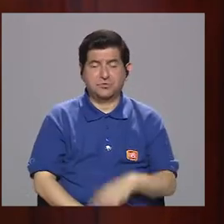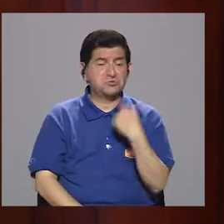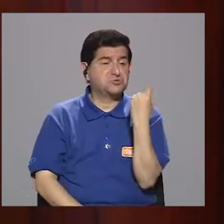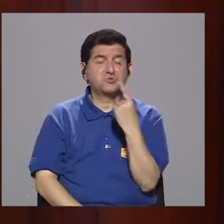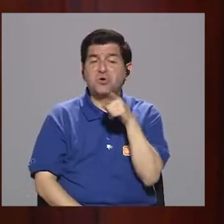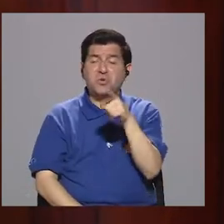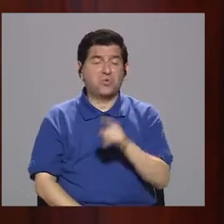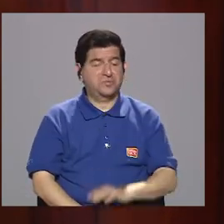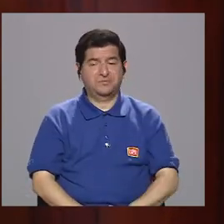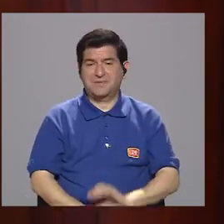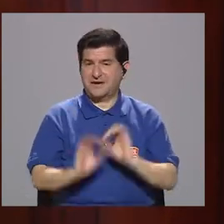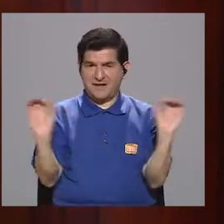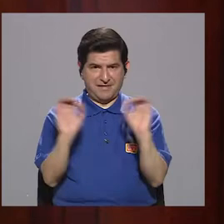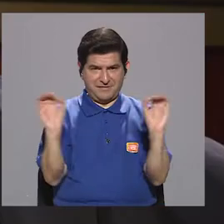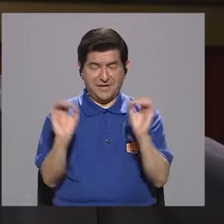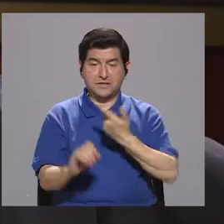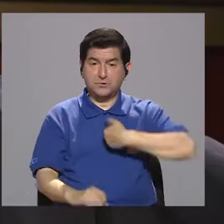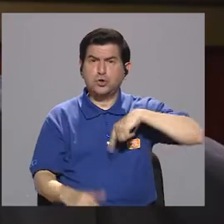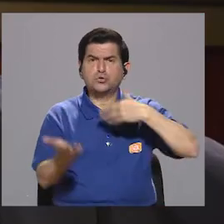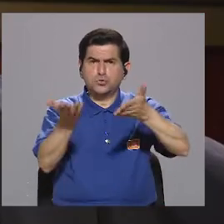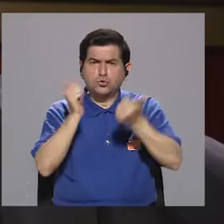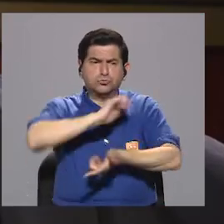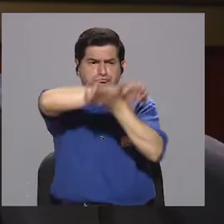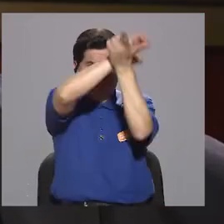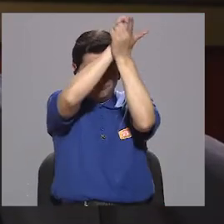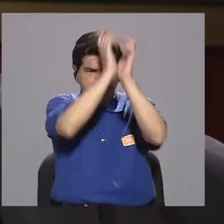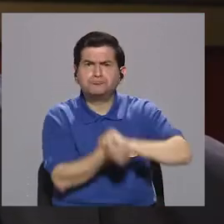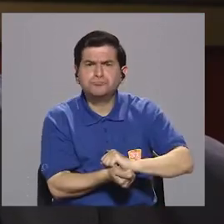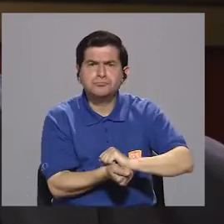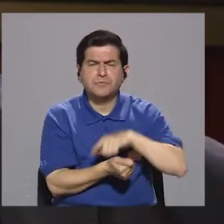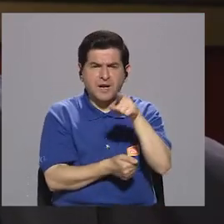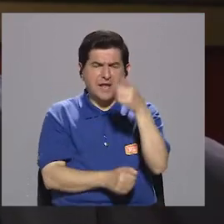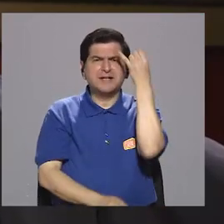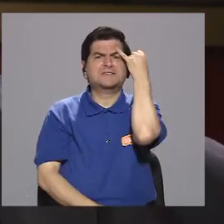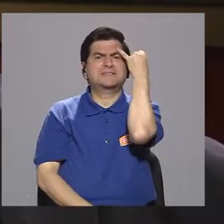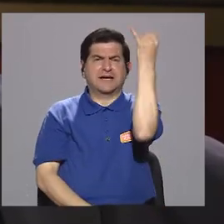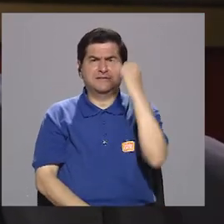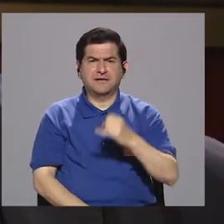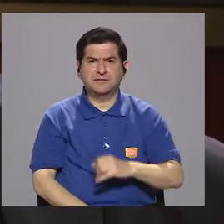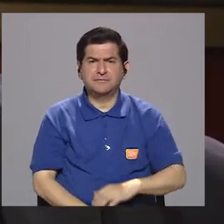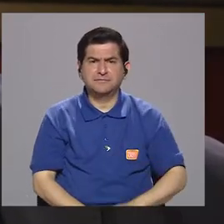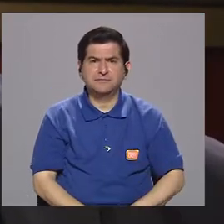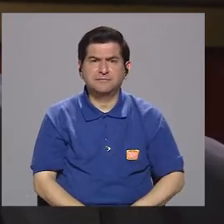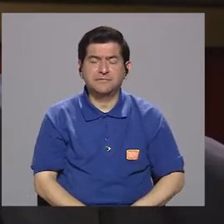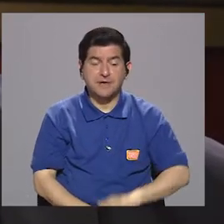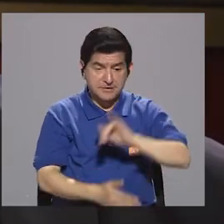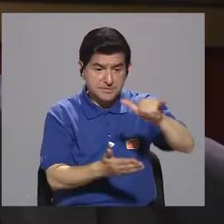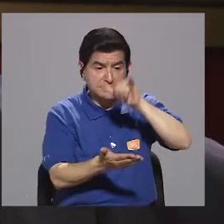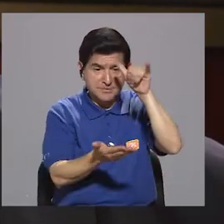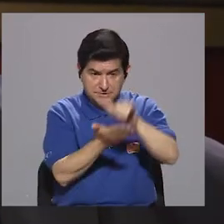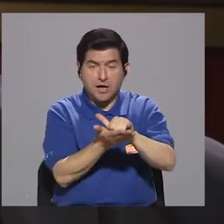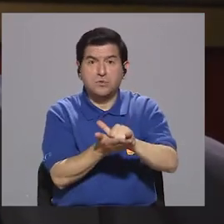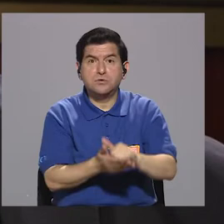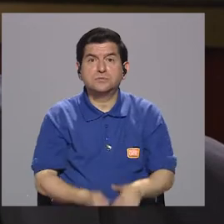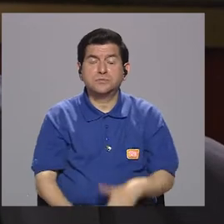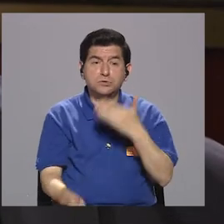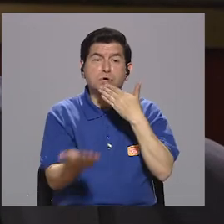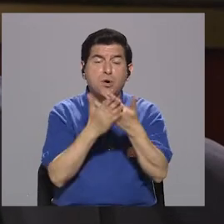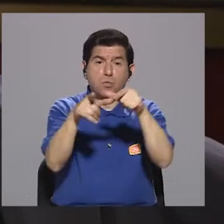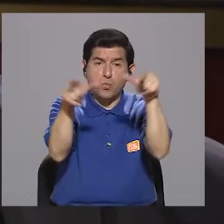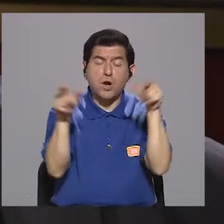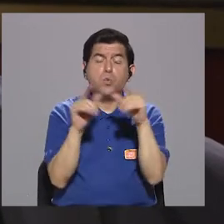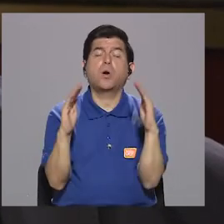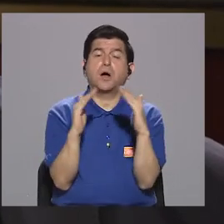atraviesa, un lugar que se pasa. Y nosotros hemos querido revertir esa concepción para que San José lo veamos como un buen